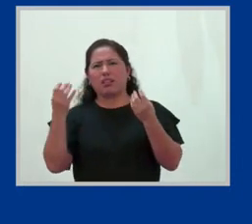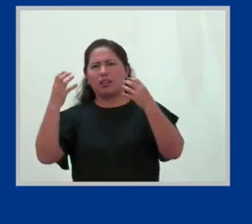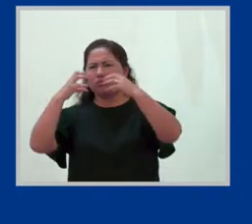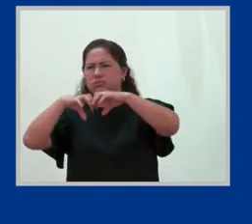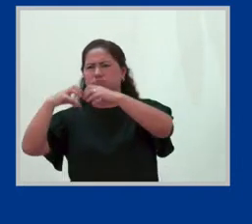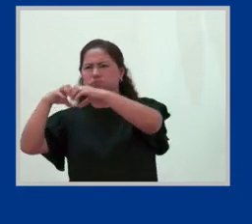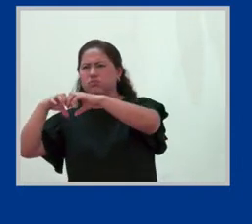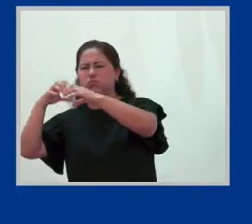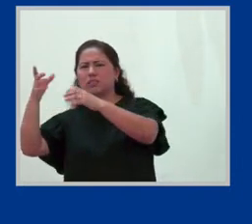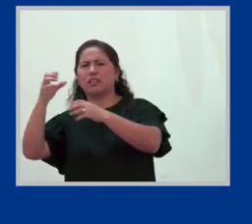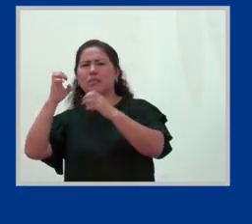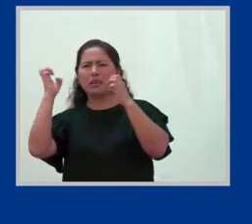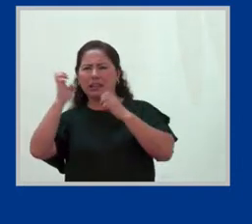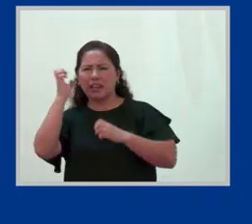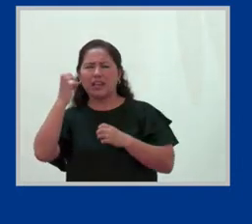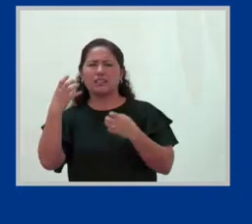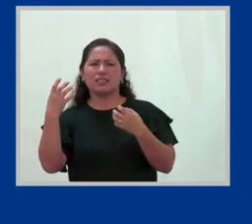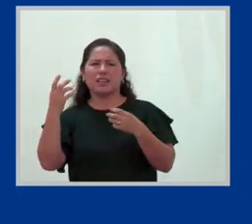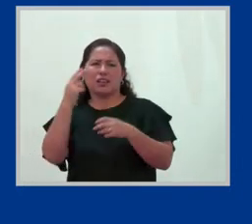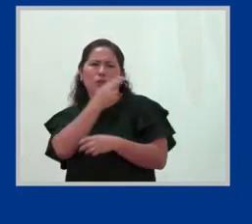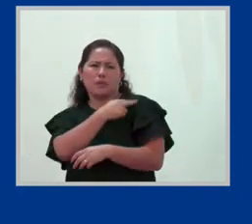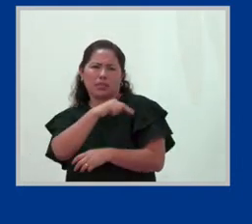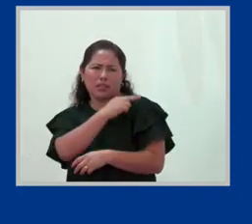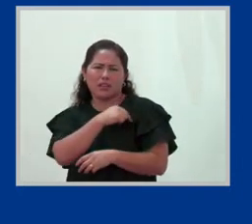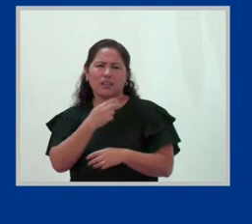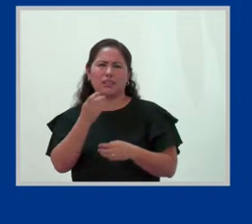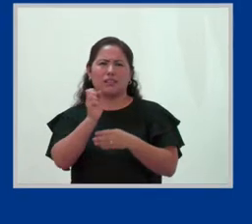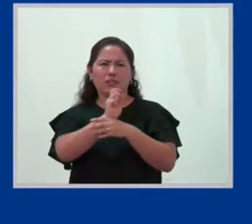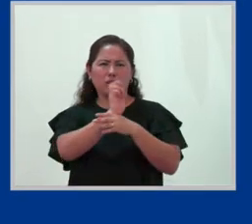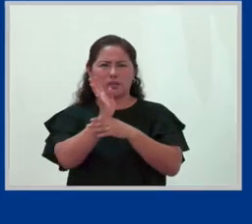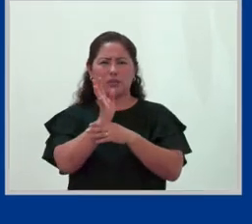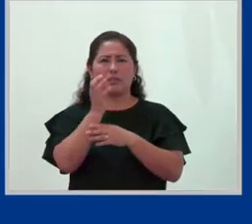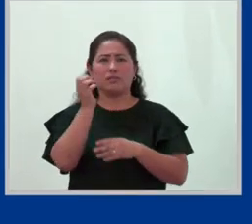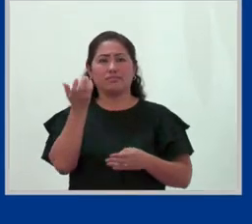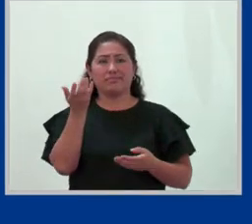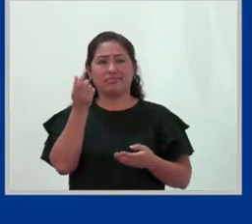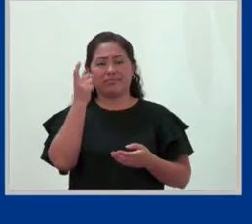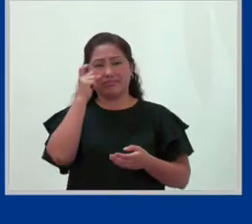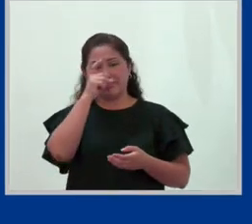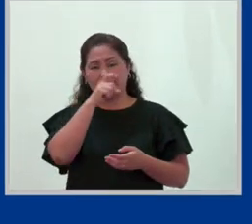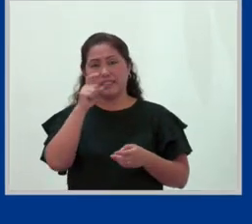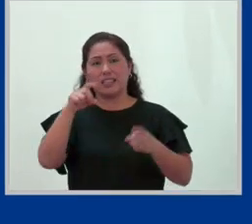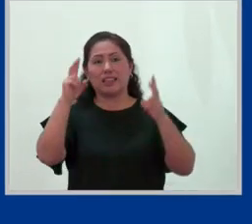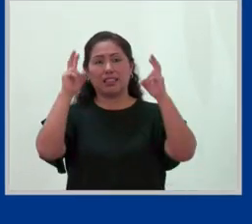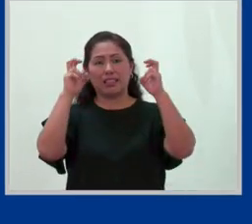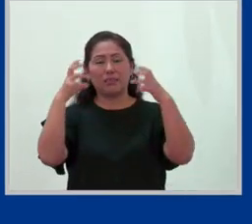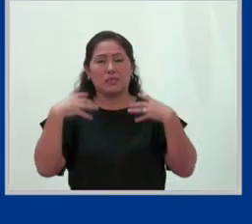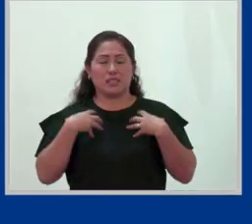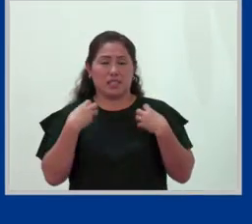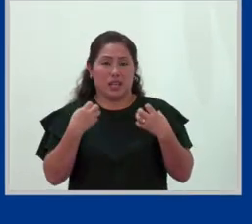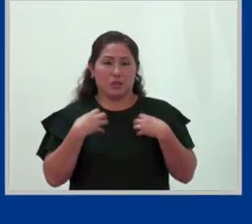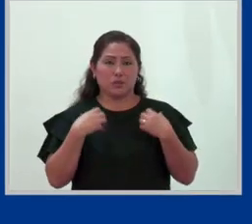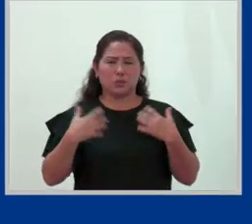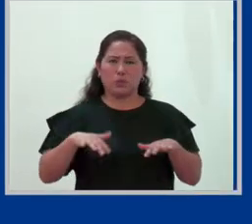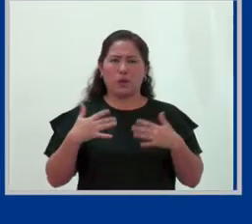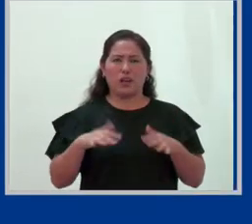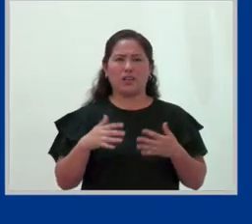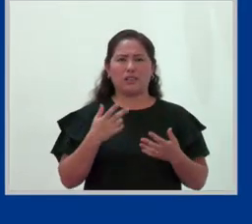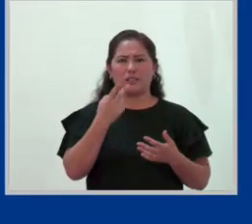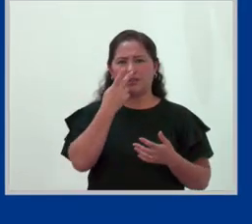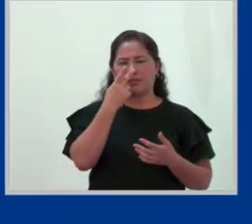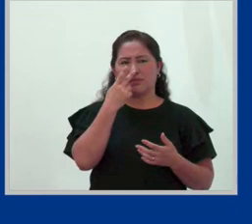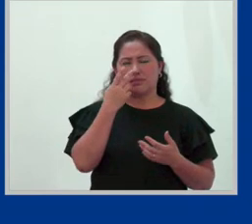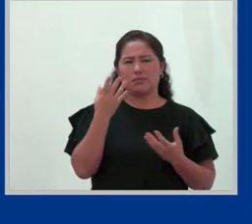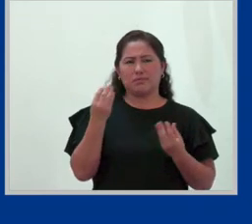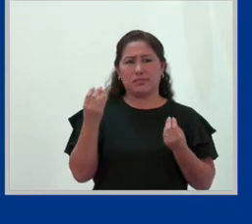Además, era una emergencia producto de la COVID-19. Entonces, todo el tema de salud estaba a flor de